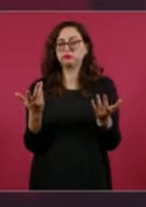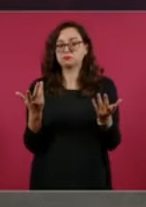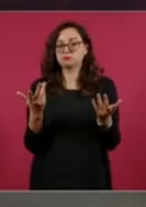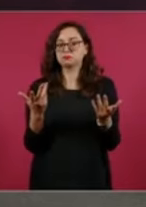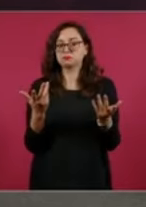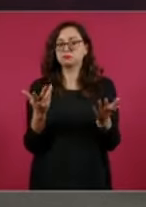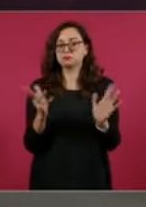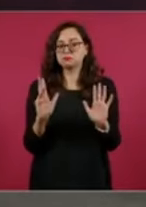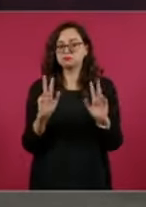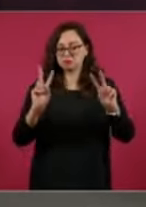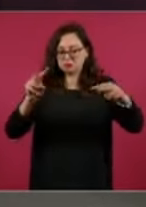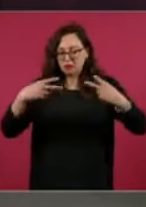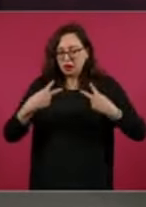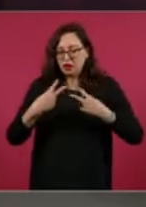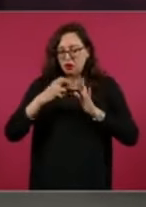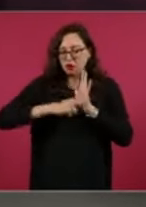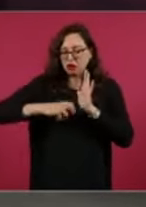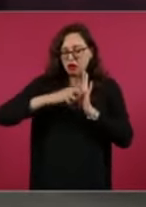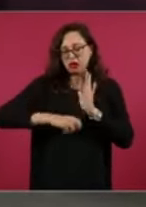buena la autocrítica